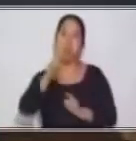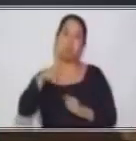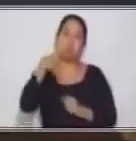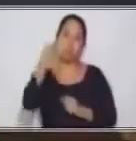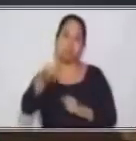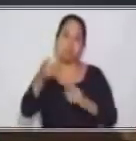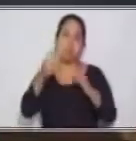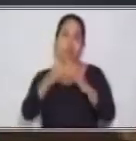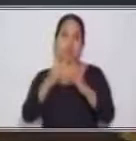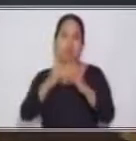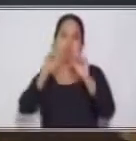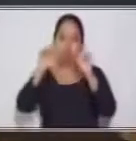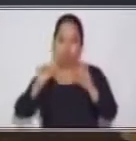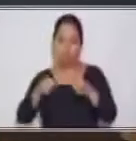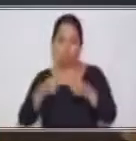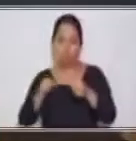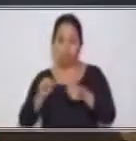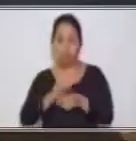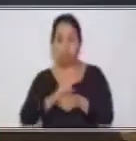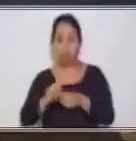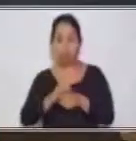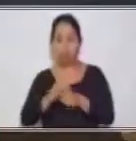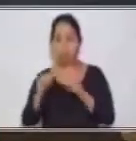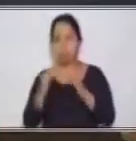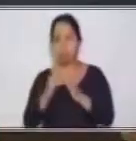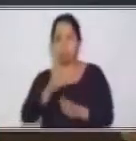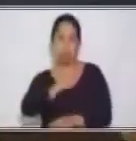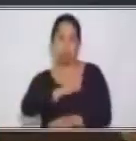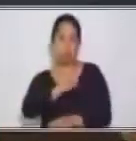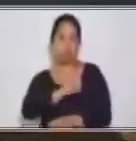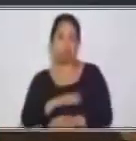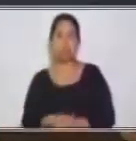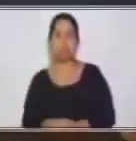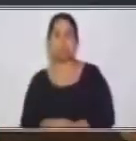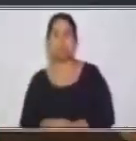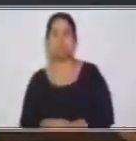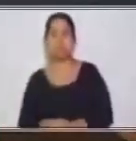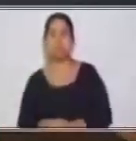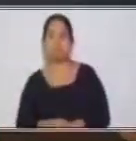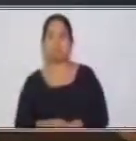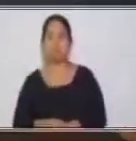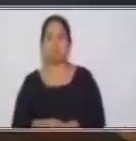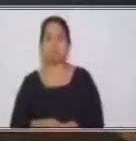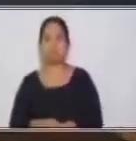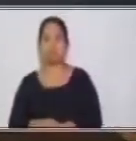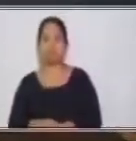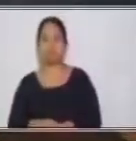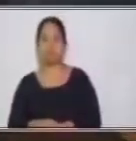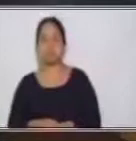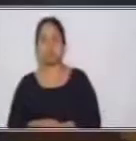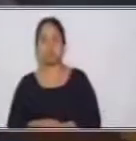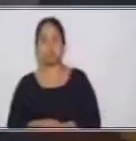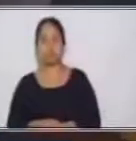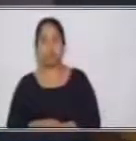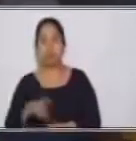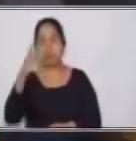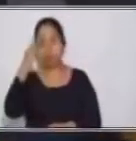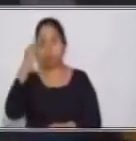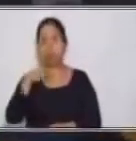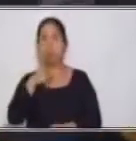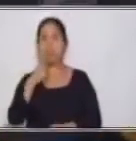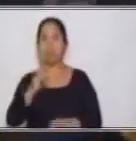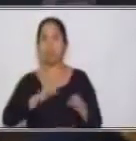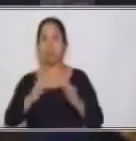aplicar su tarea sin ningún problema. Muy bien, siempre estamos enfocados en la voz activa y pasiva.